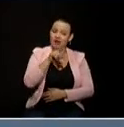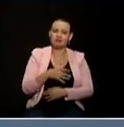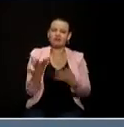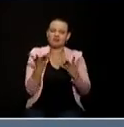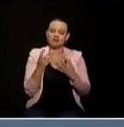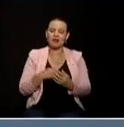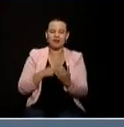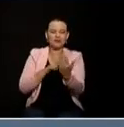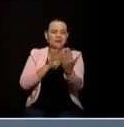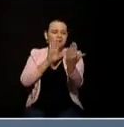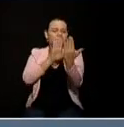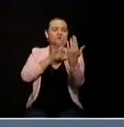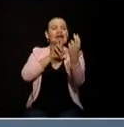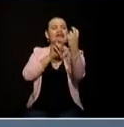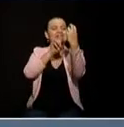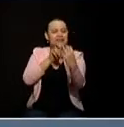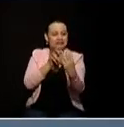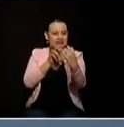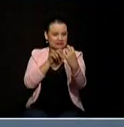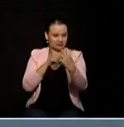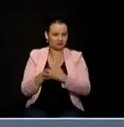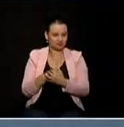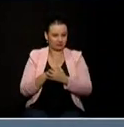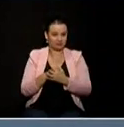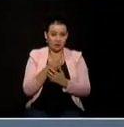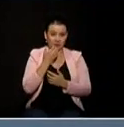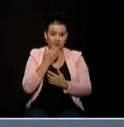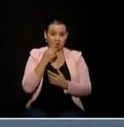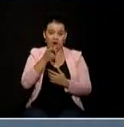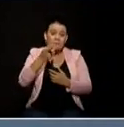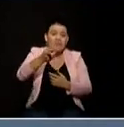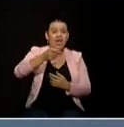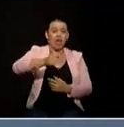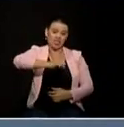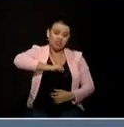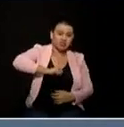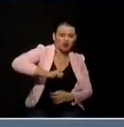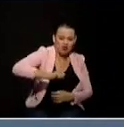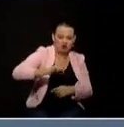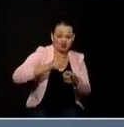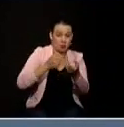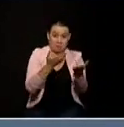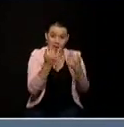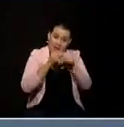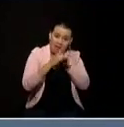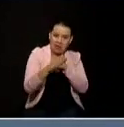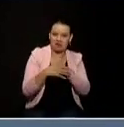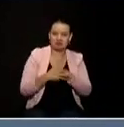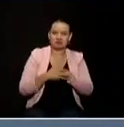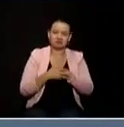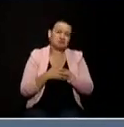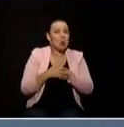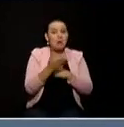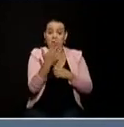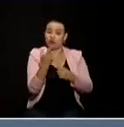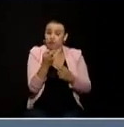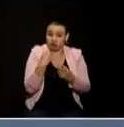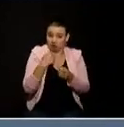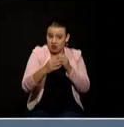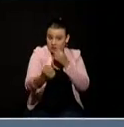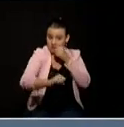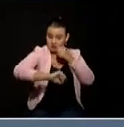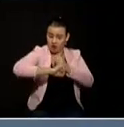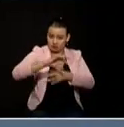cambia su voto ni por sancochos ni por tejas ni por contratos ni propuestos le hablo a usted